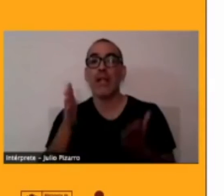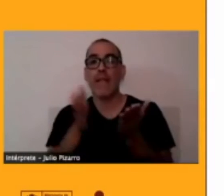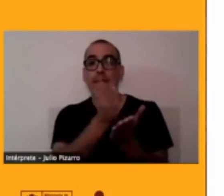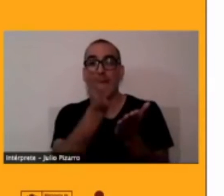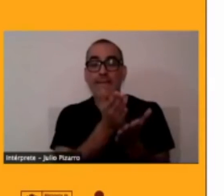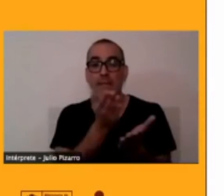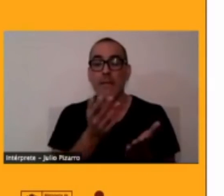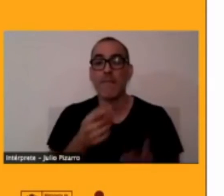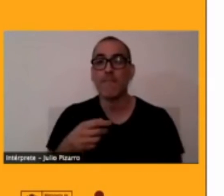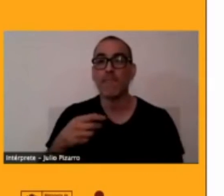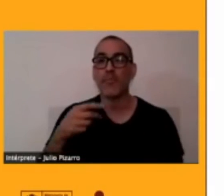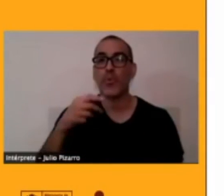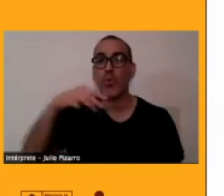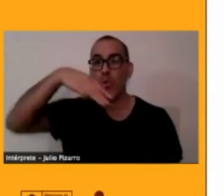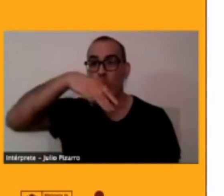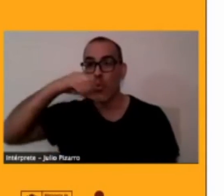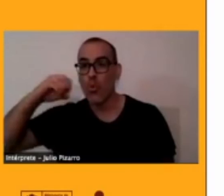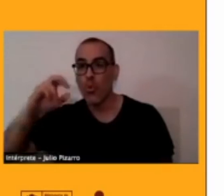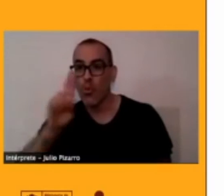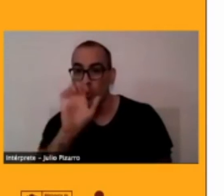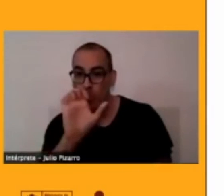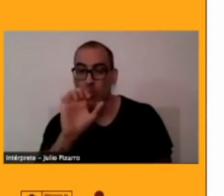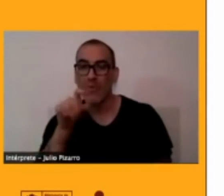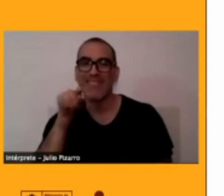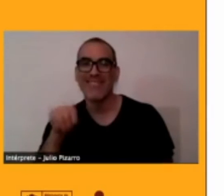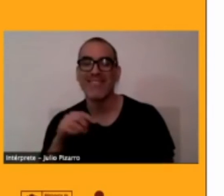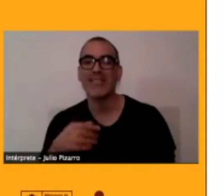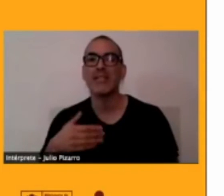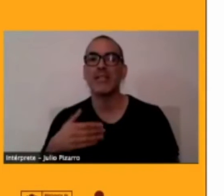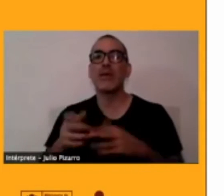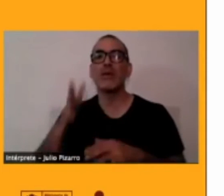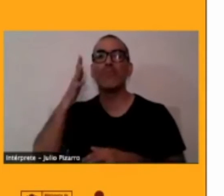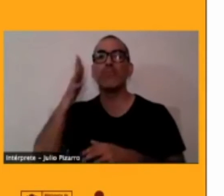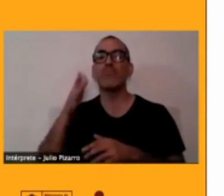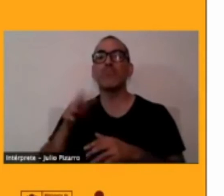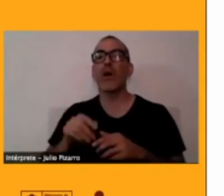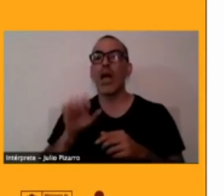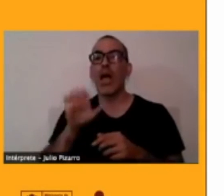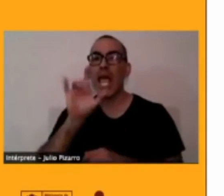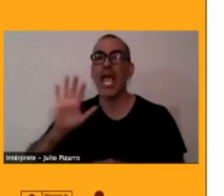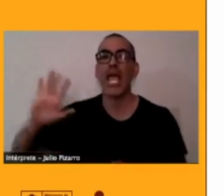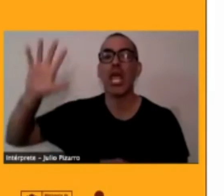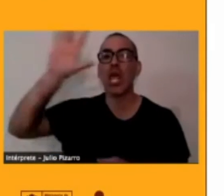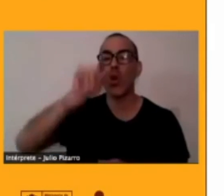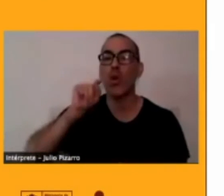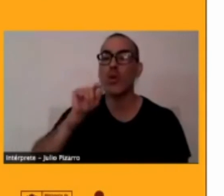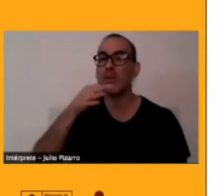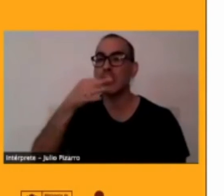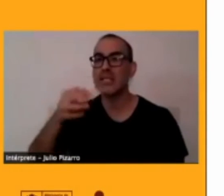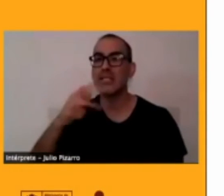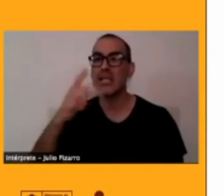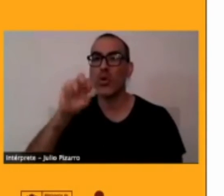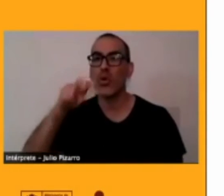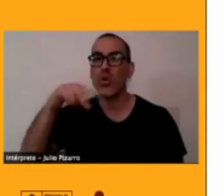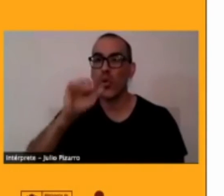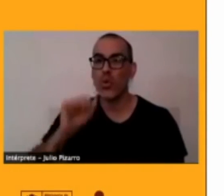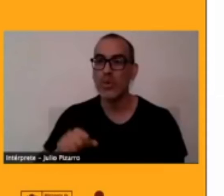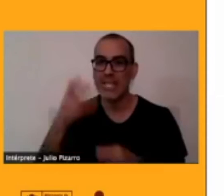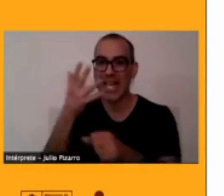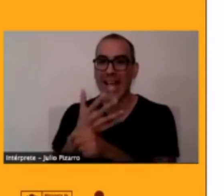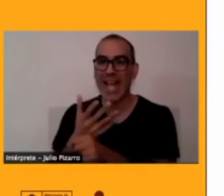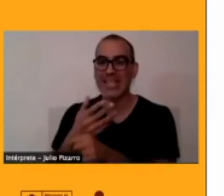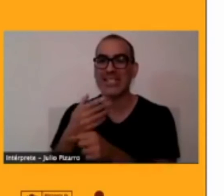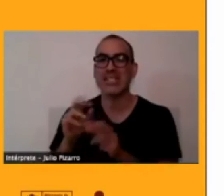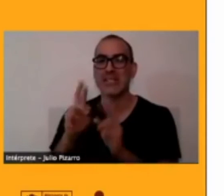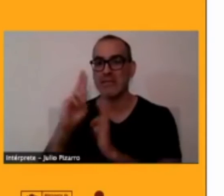conferencia en Luxemburgo, en Europa, claramente. En 1890, tenemos a San Román, que